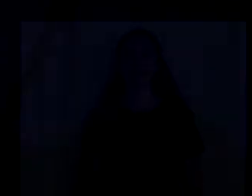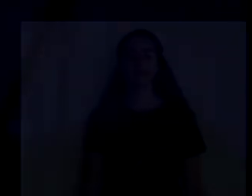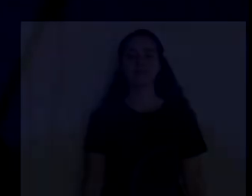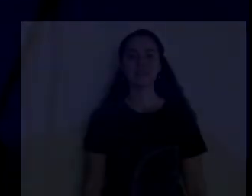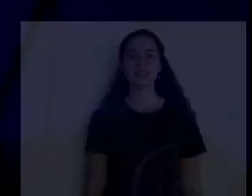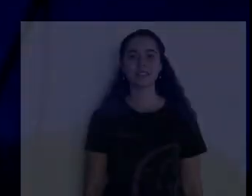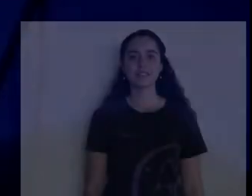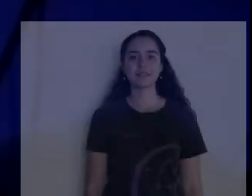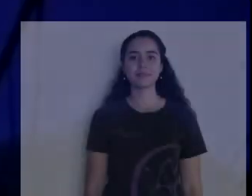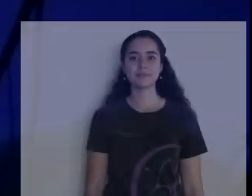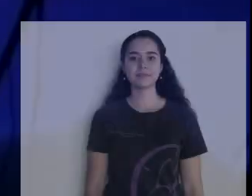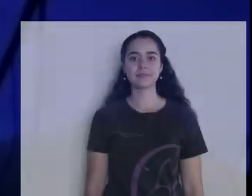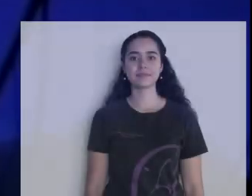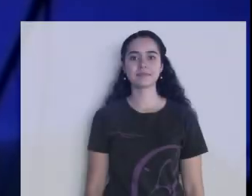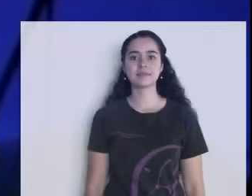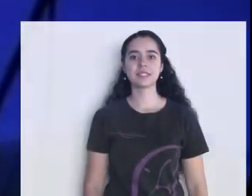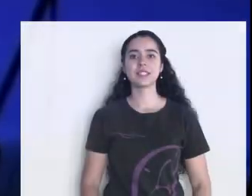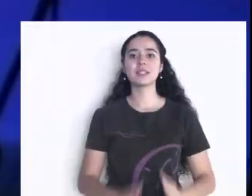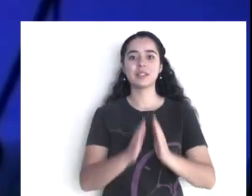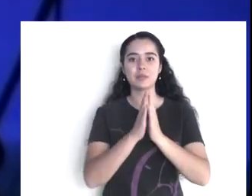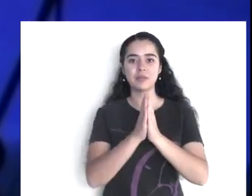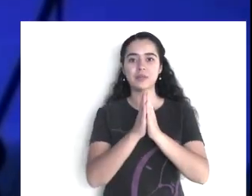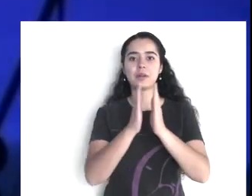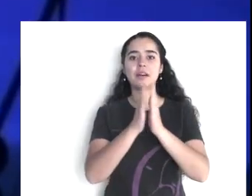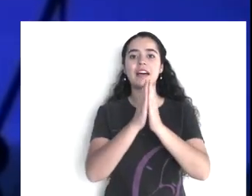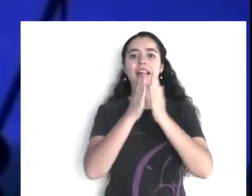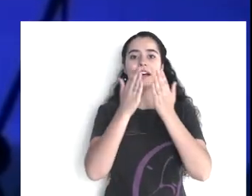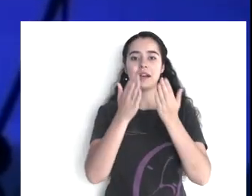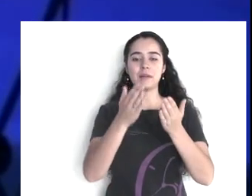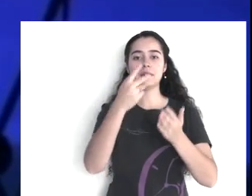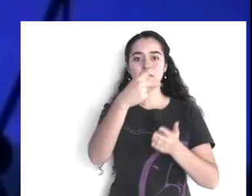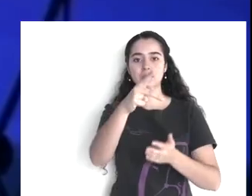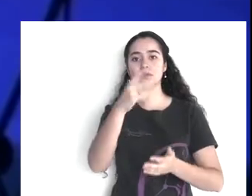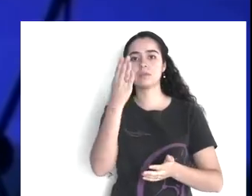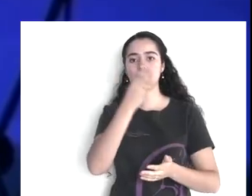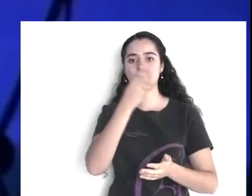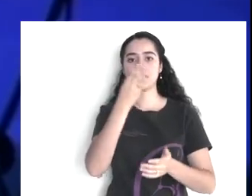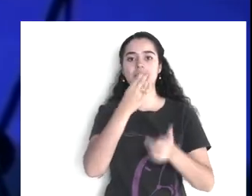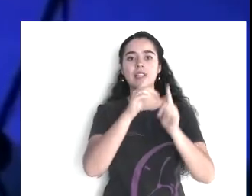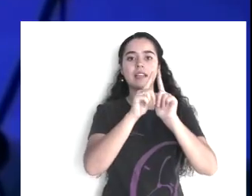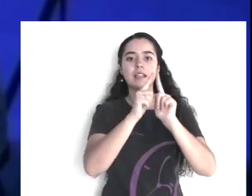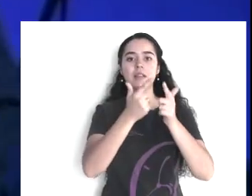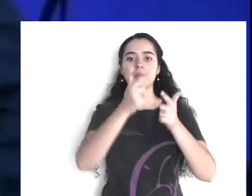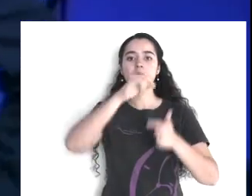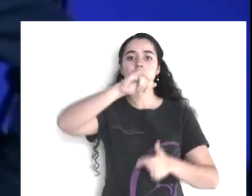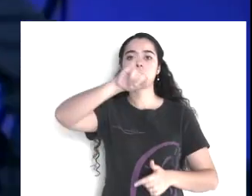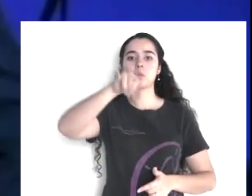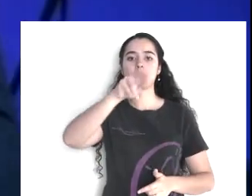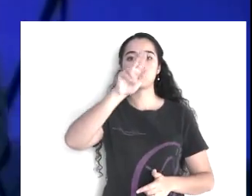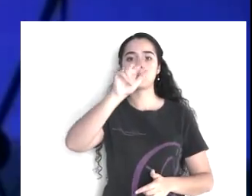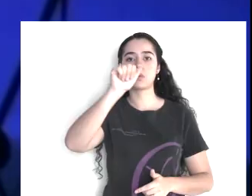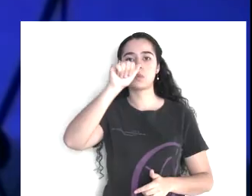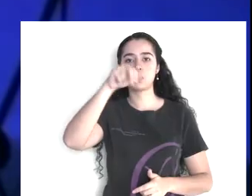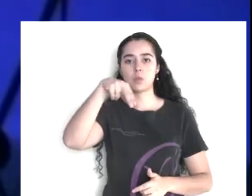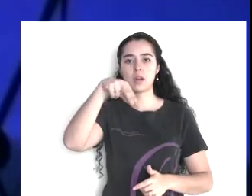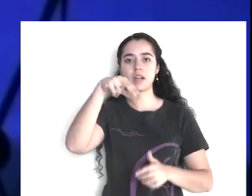Le invito a que vaya abriendo por favor su Biblia en Juan capítulo 7 versículo 24.